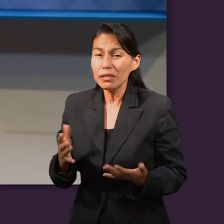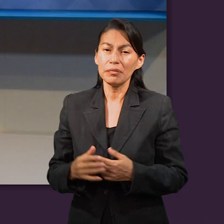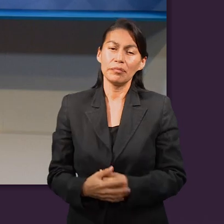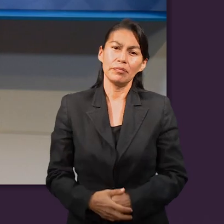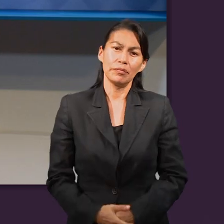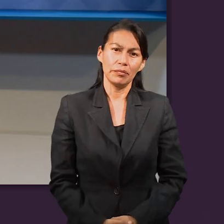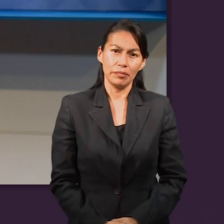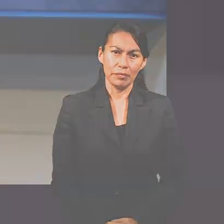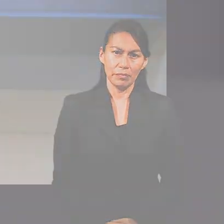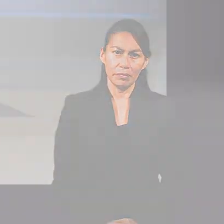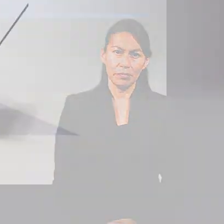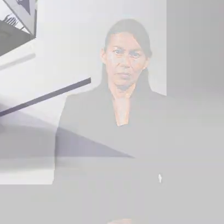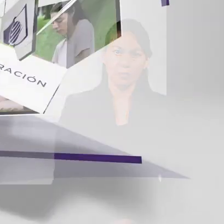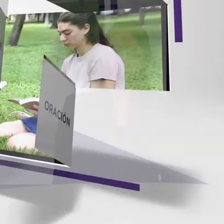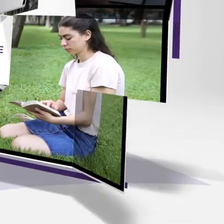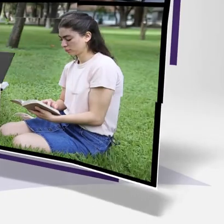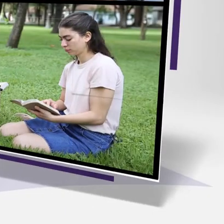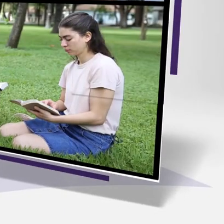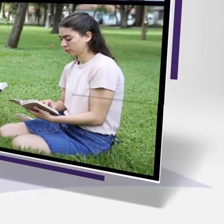bendición para mí?